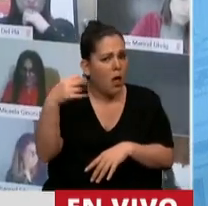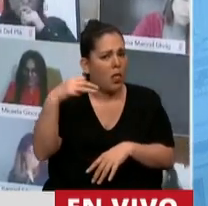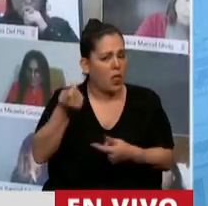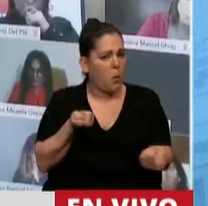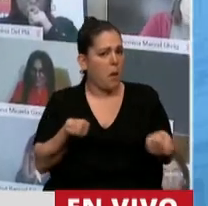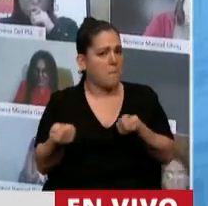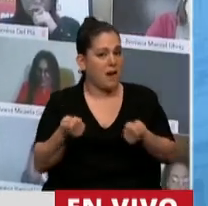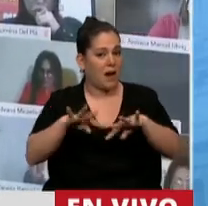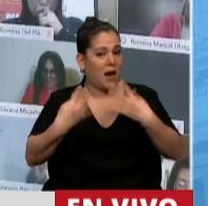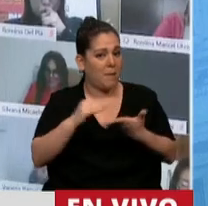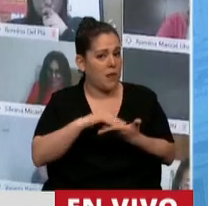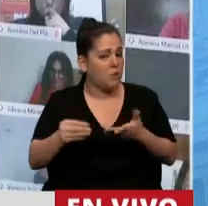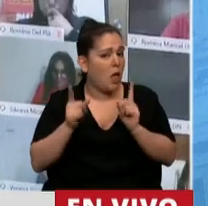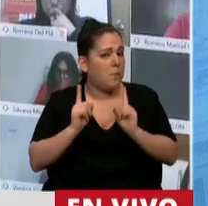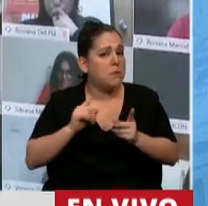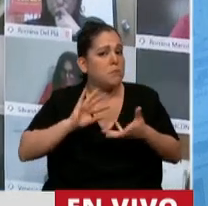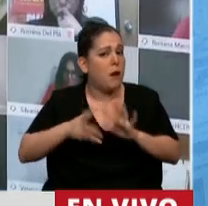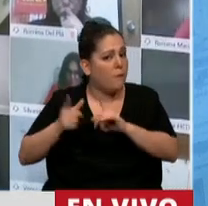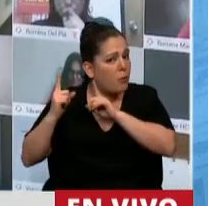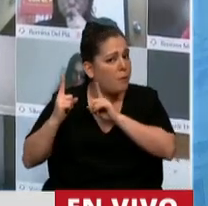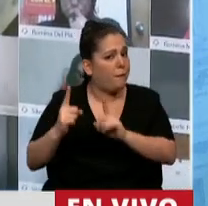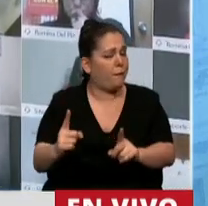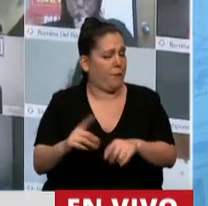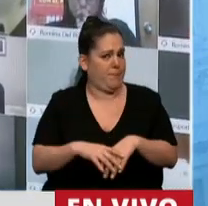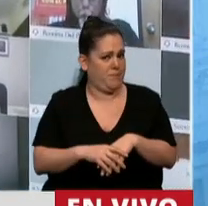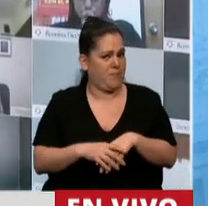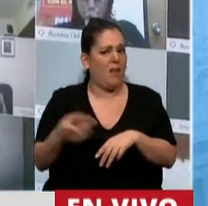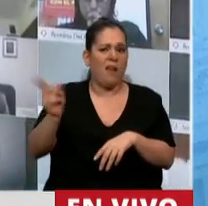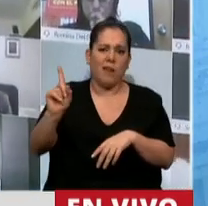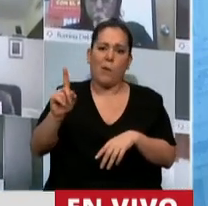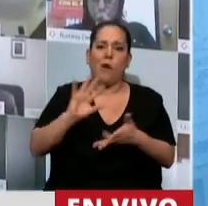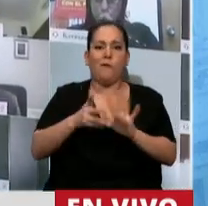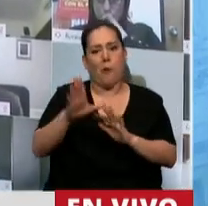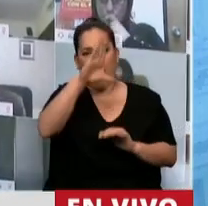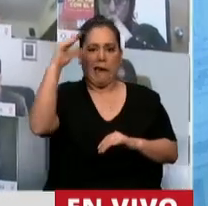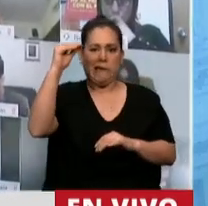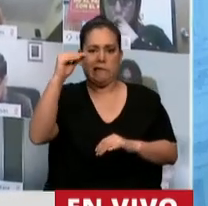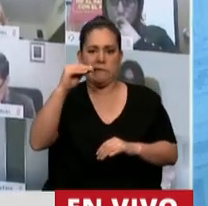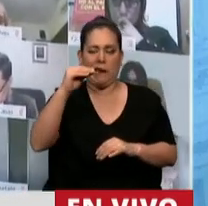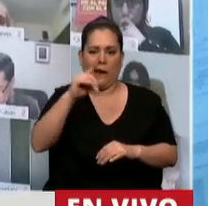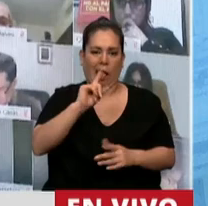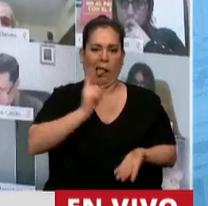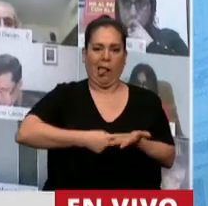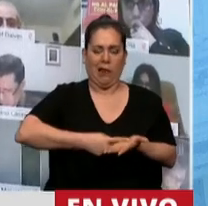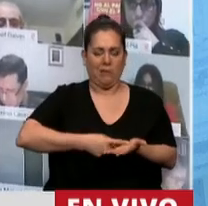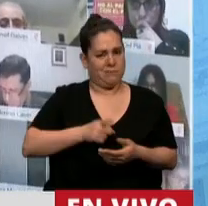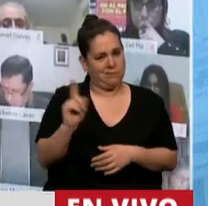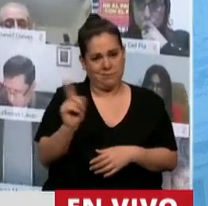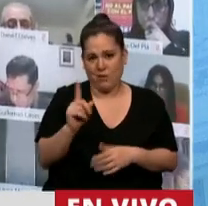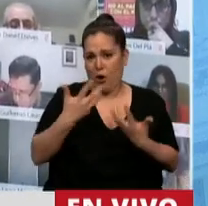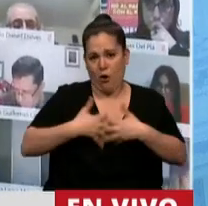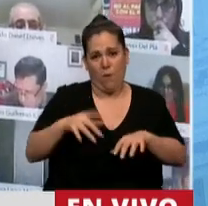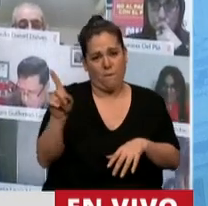Cámara de Diputados como lo venía haciendo y que no trate de imponer el modo Cristina en la Cámara de Diputados porque no va a funcionar,